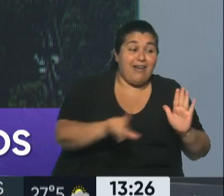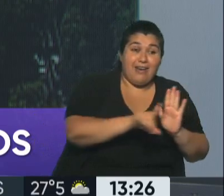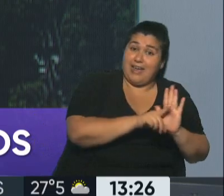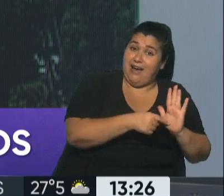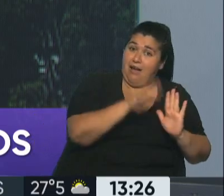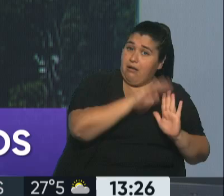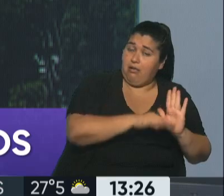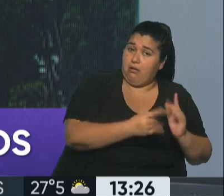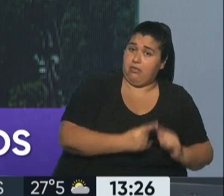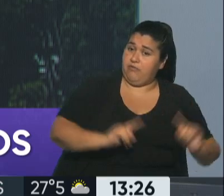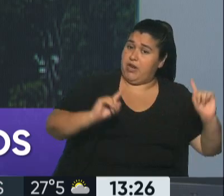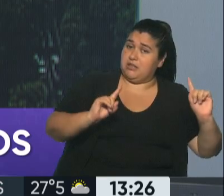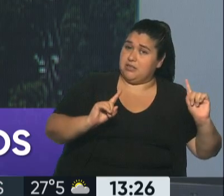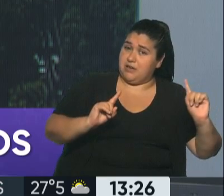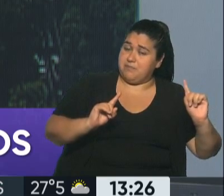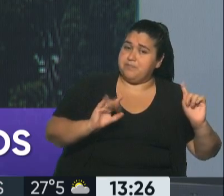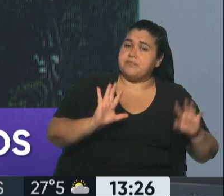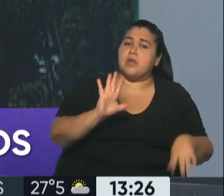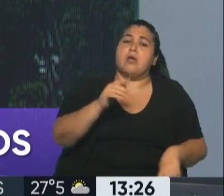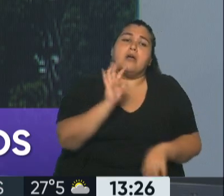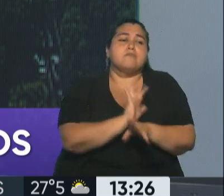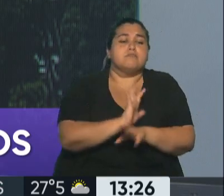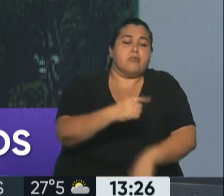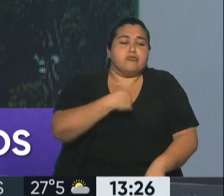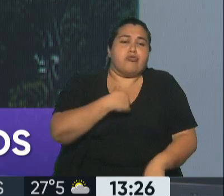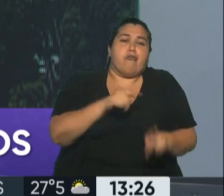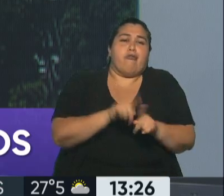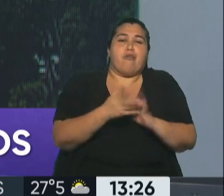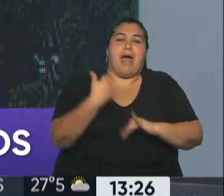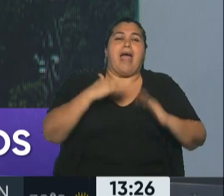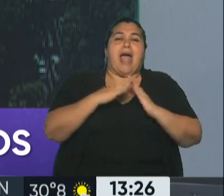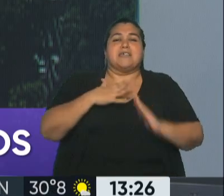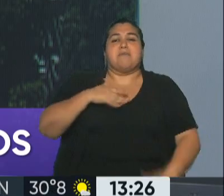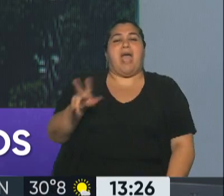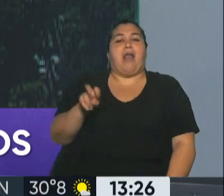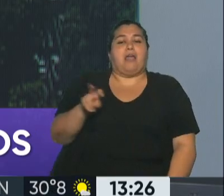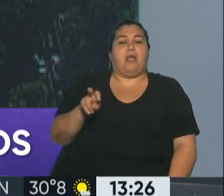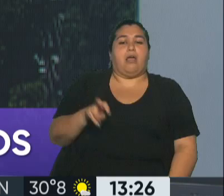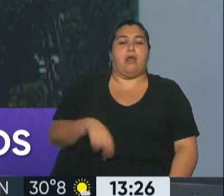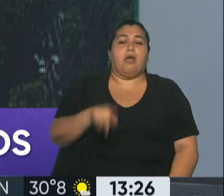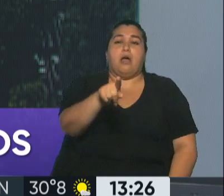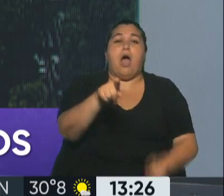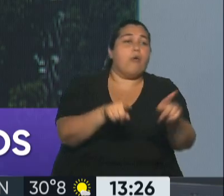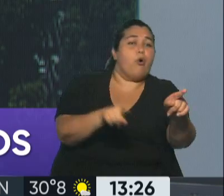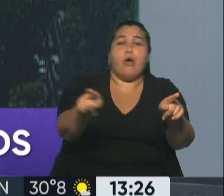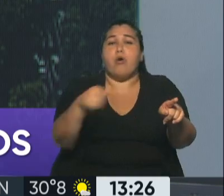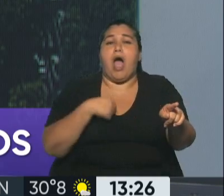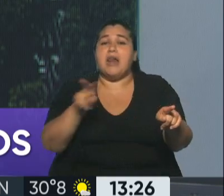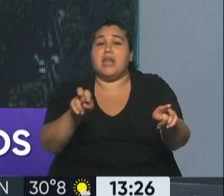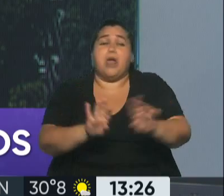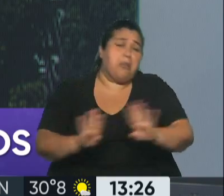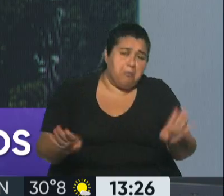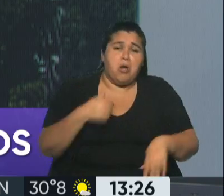gobernador está queriendo, como si yo fuera propietario de un inmueble y que lo tengo alquilado y que te lo alquilo a vos o se lo alquilo a ustedes,